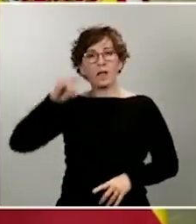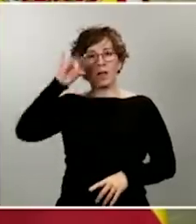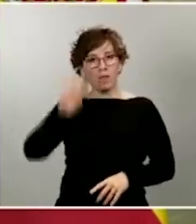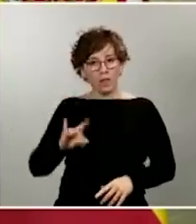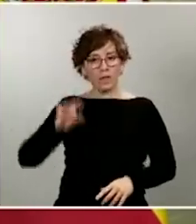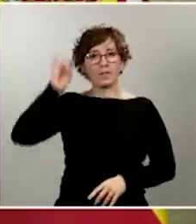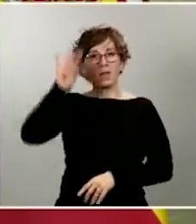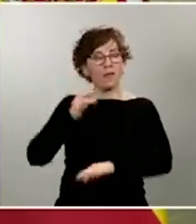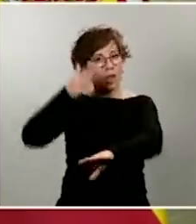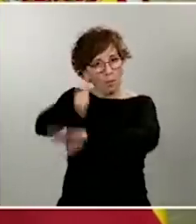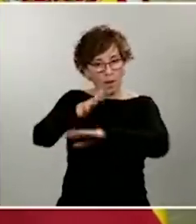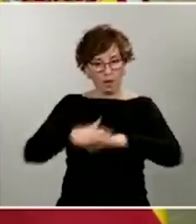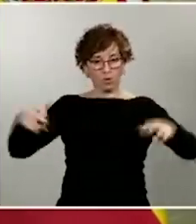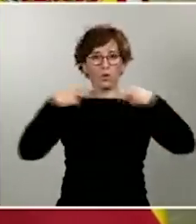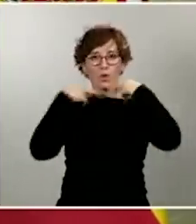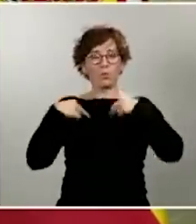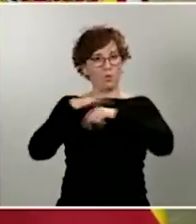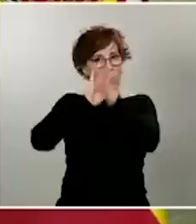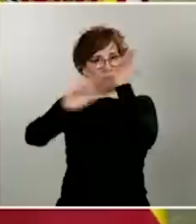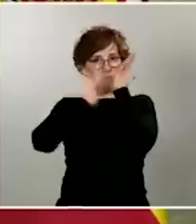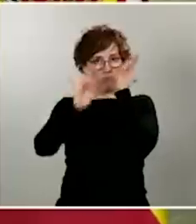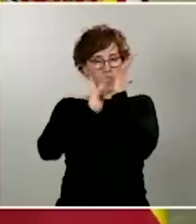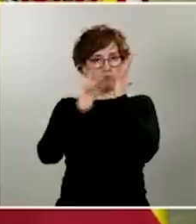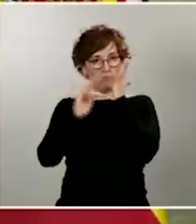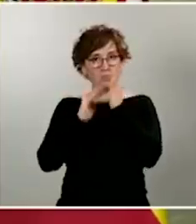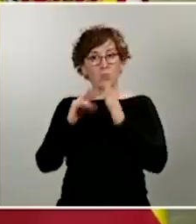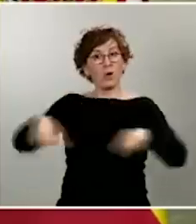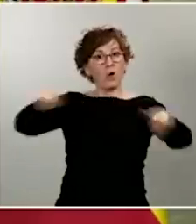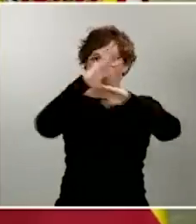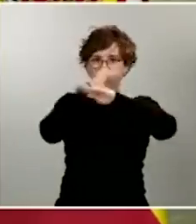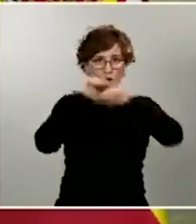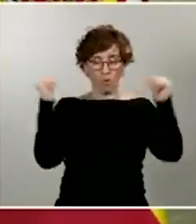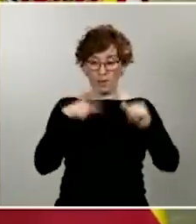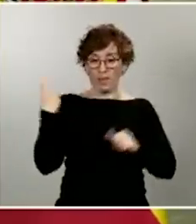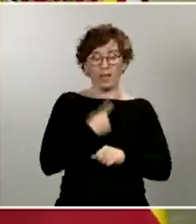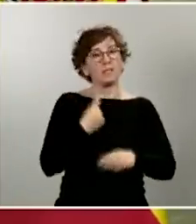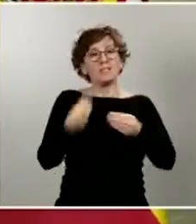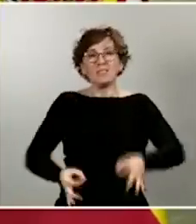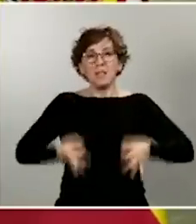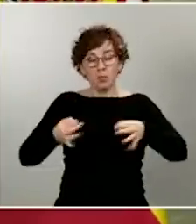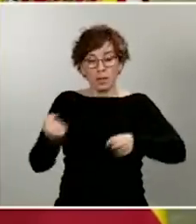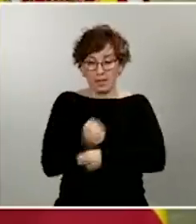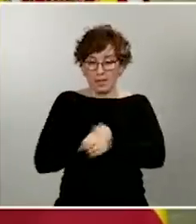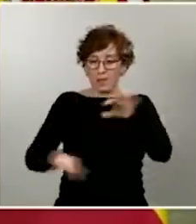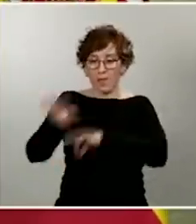luego, que nadie olvide que estamos actuando siempre y que actuaremos siempre dentro de los marcos constitucionales.